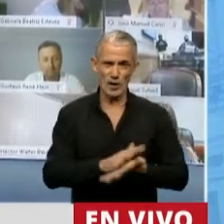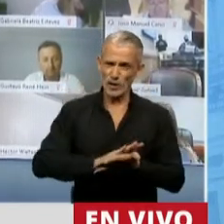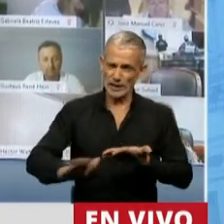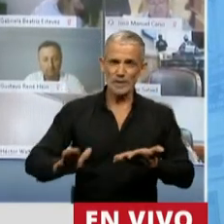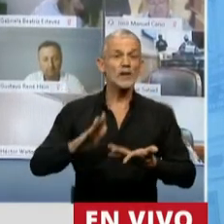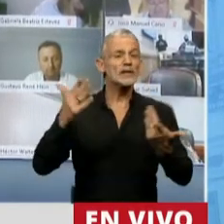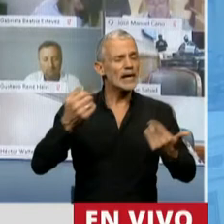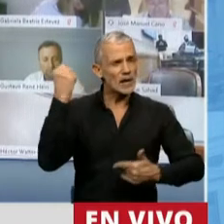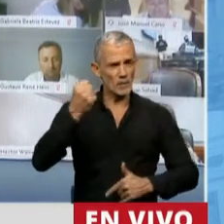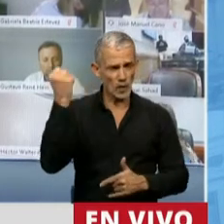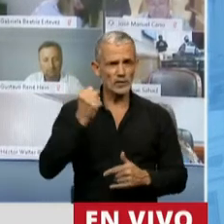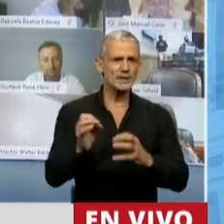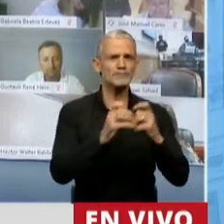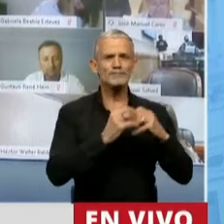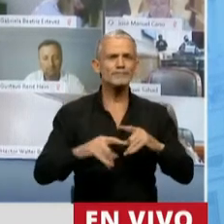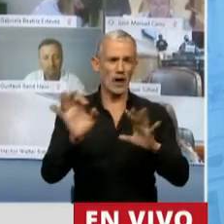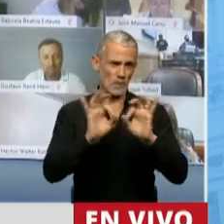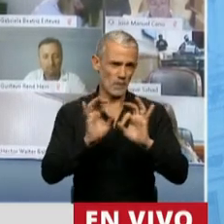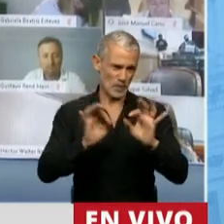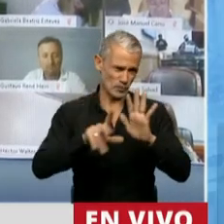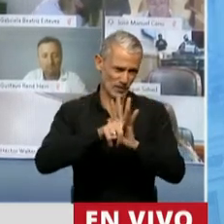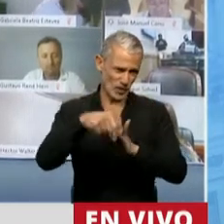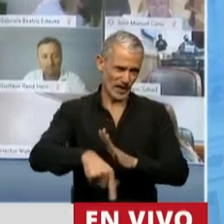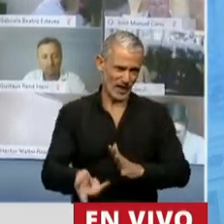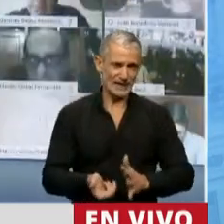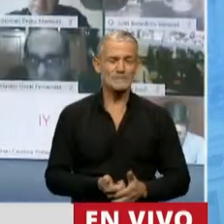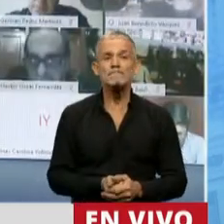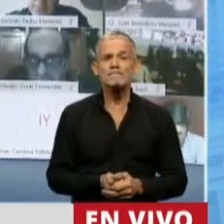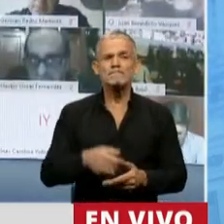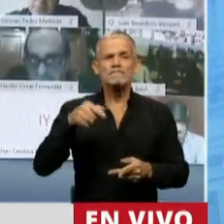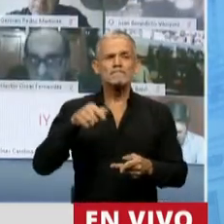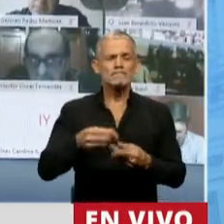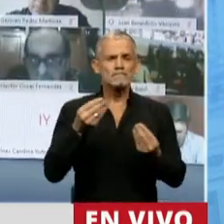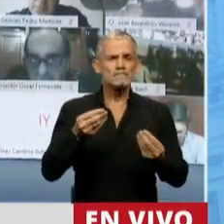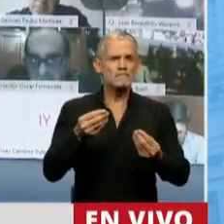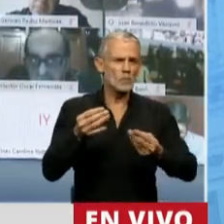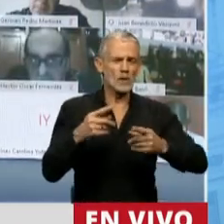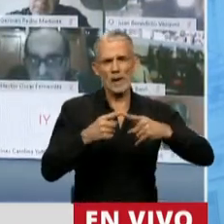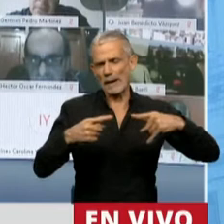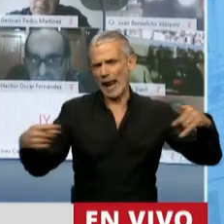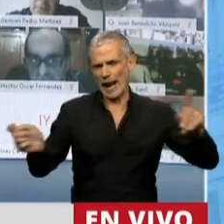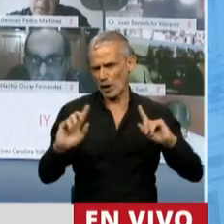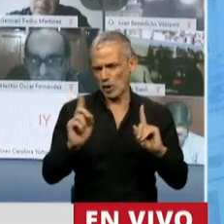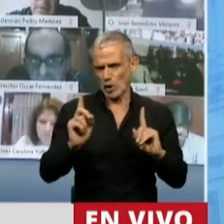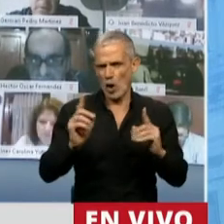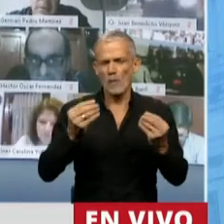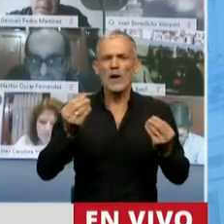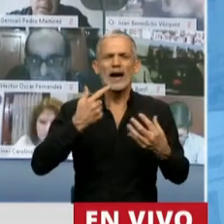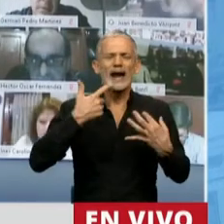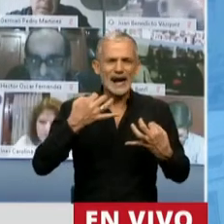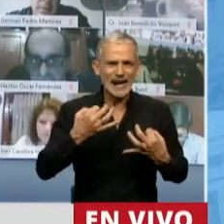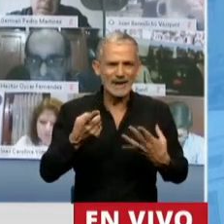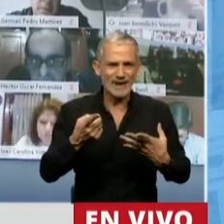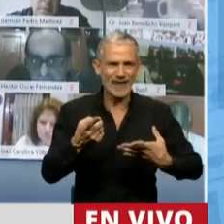que podamos tratar este proyecto. Y para no tomarnos más tiempo, porque en verdad